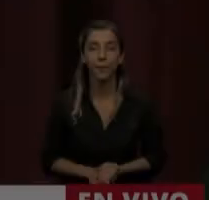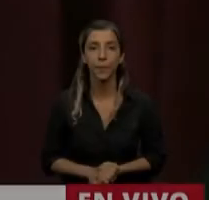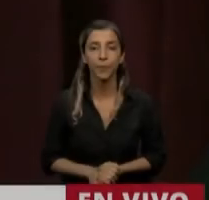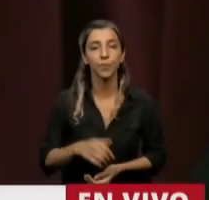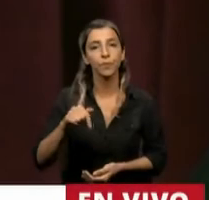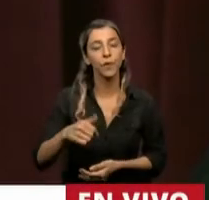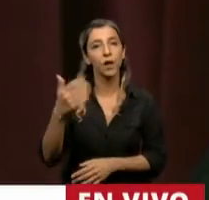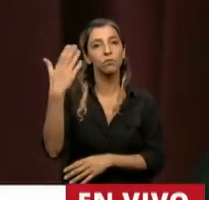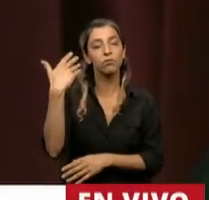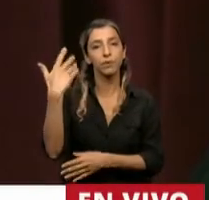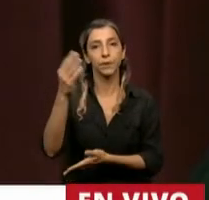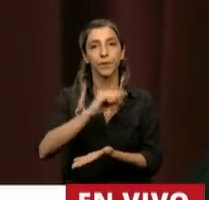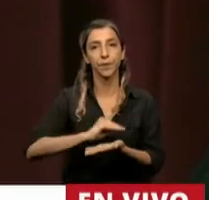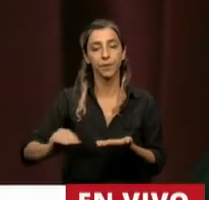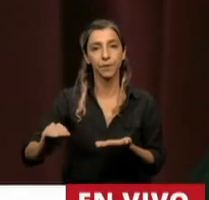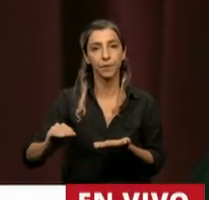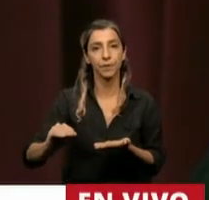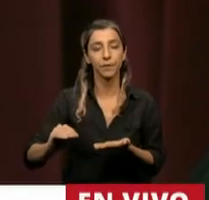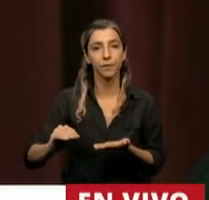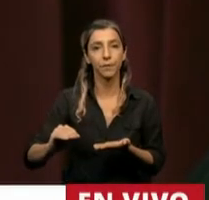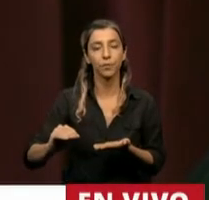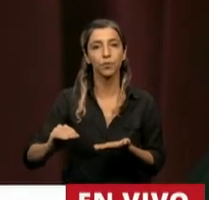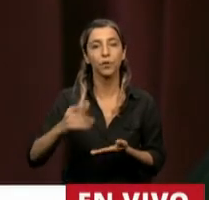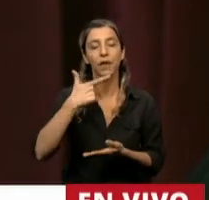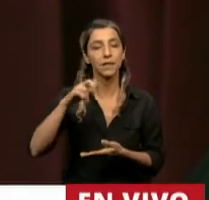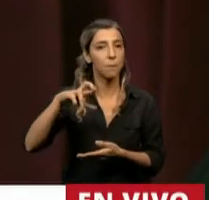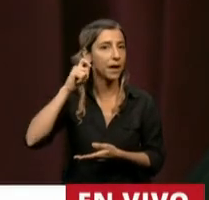Tiene la palabra la diputada Alma Zapac.